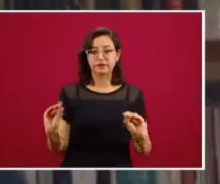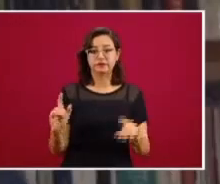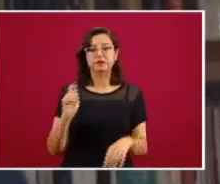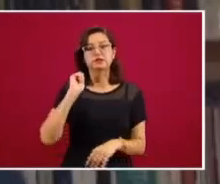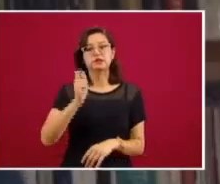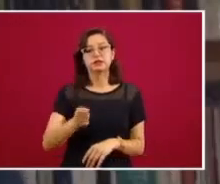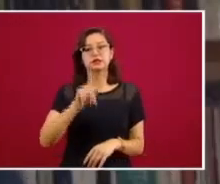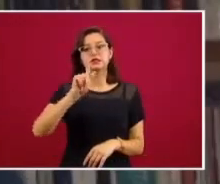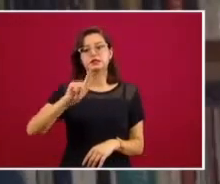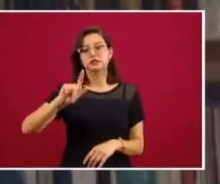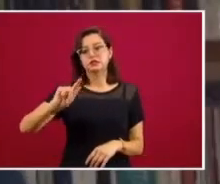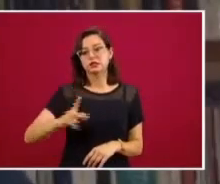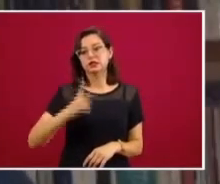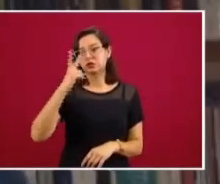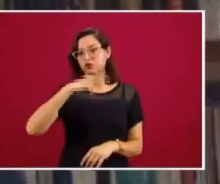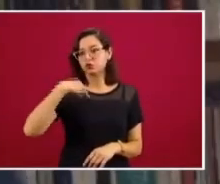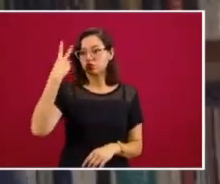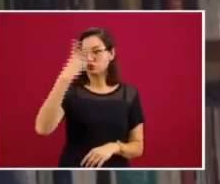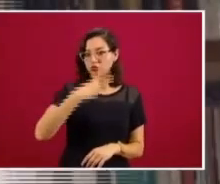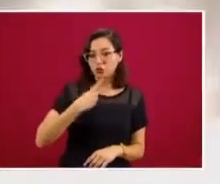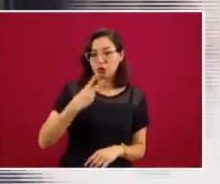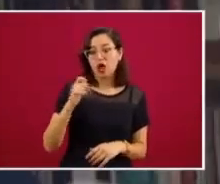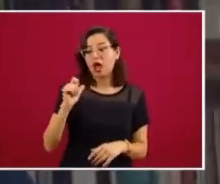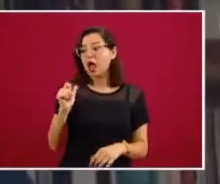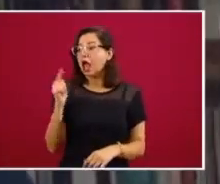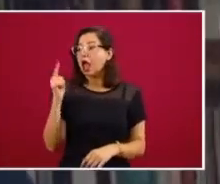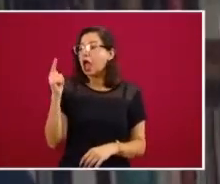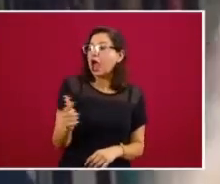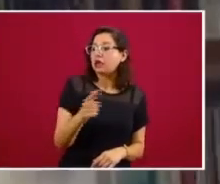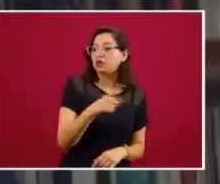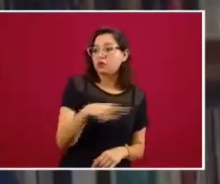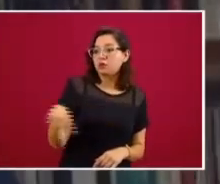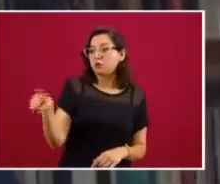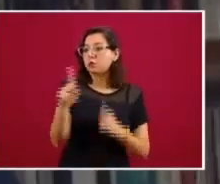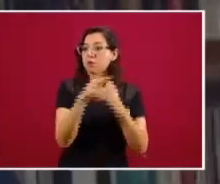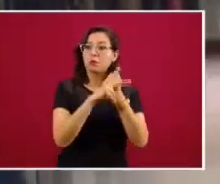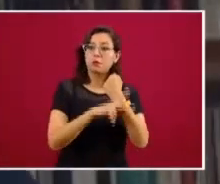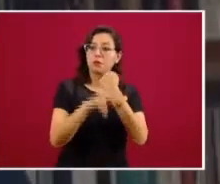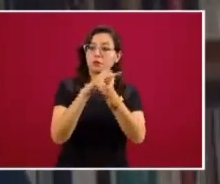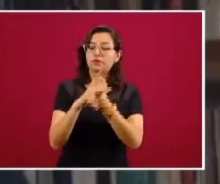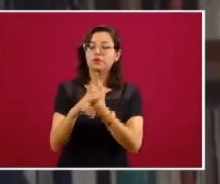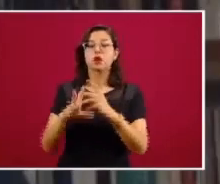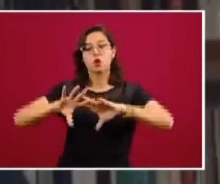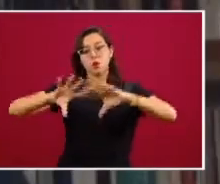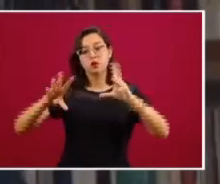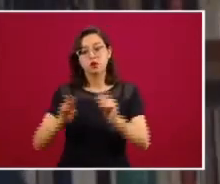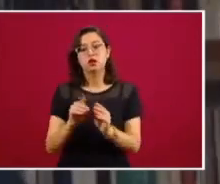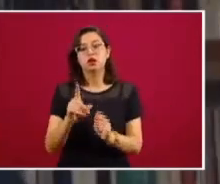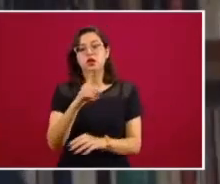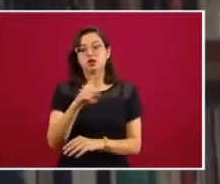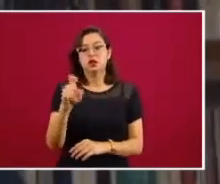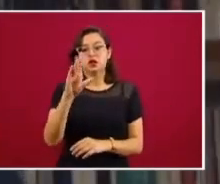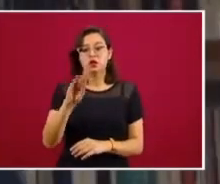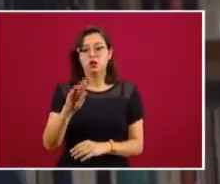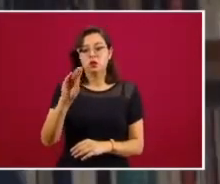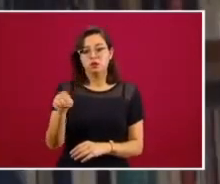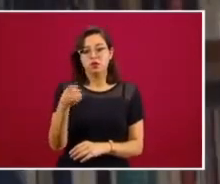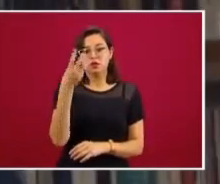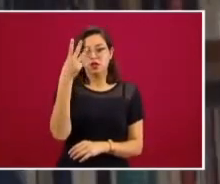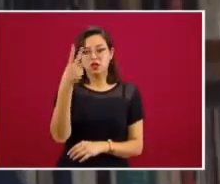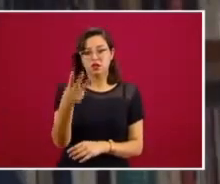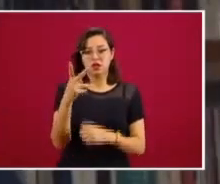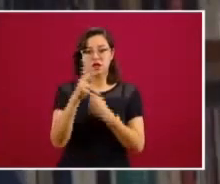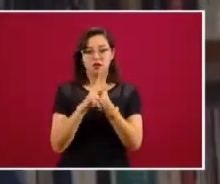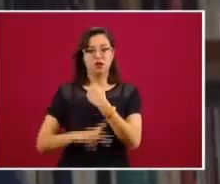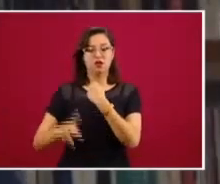72 horas para que todavía, si algún país, alguno de los 193 países que tiene la